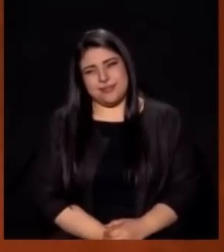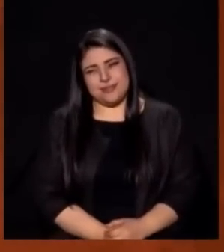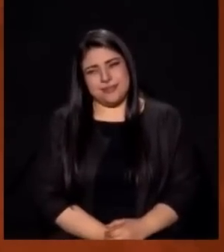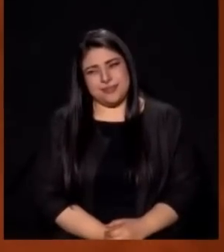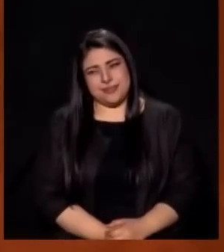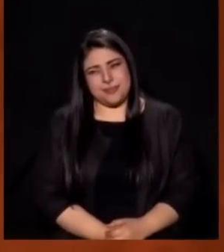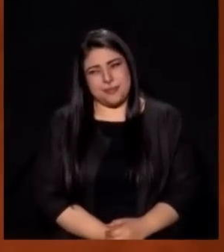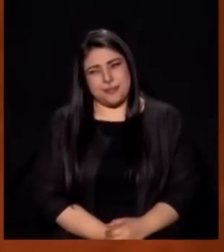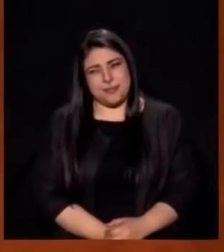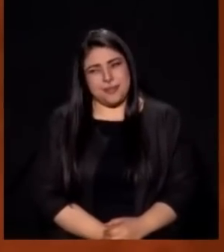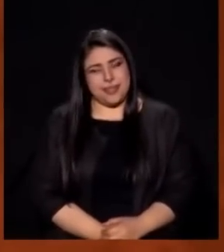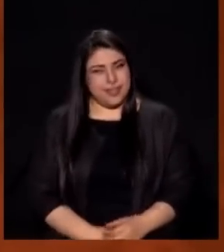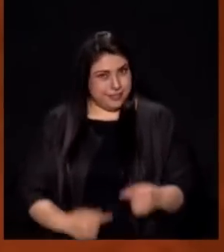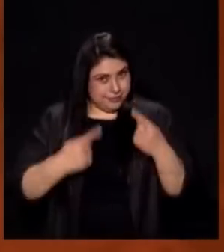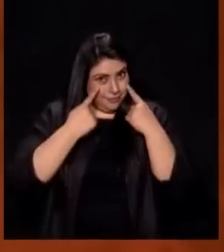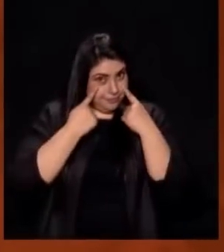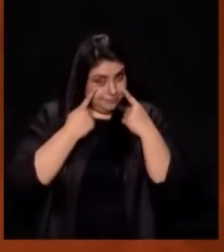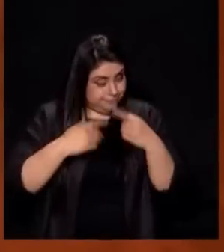Sigan poniendo Atención